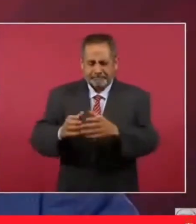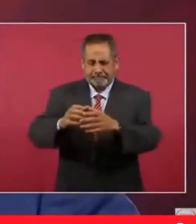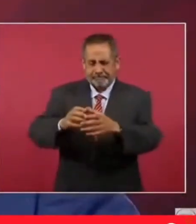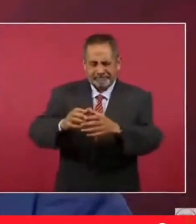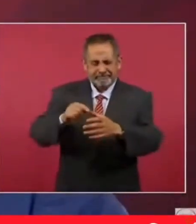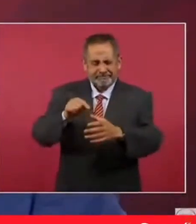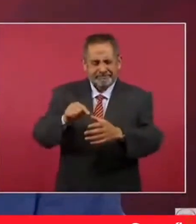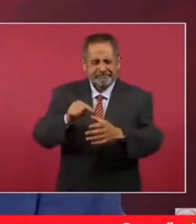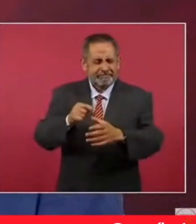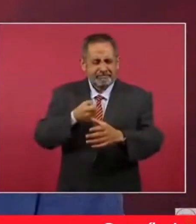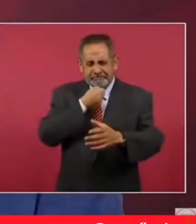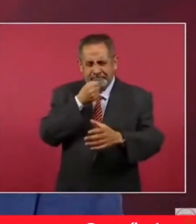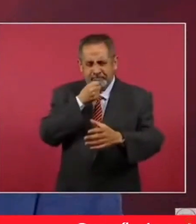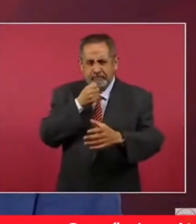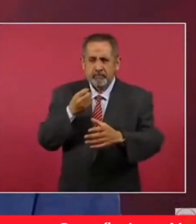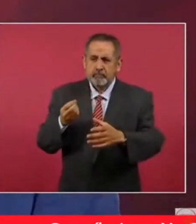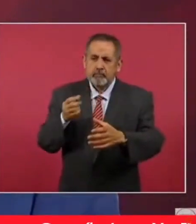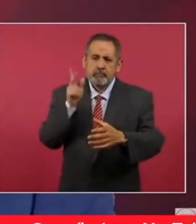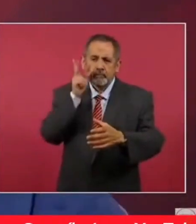es otra realidad,